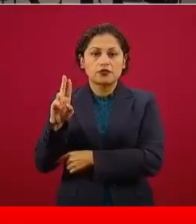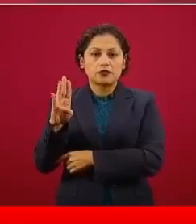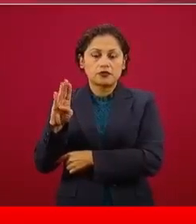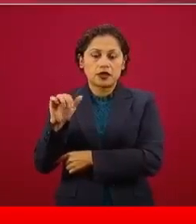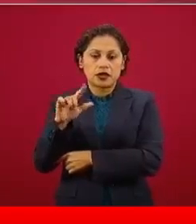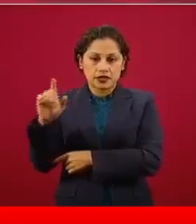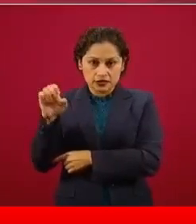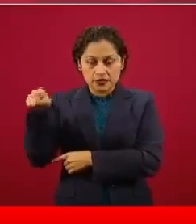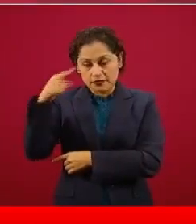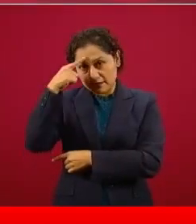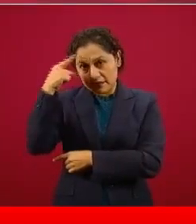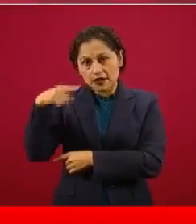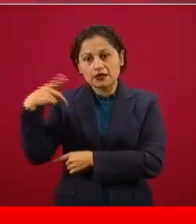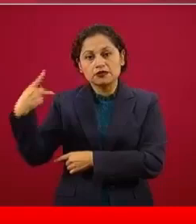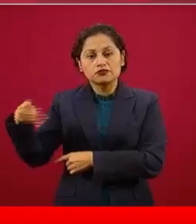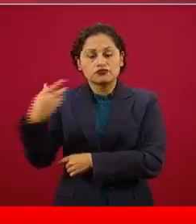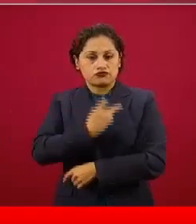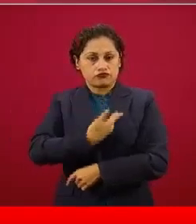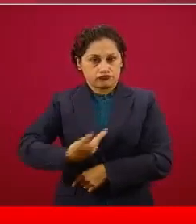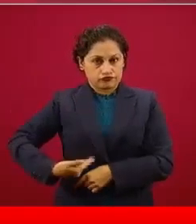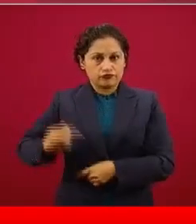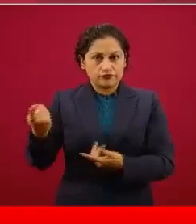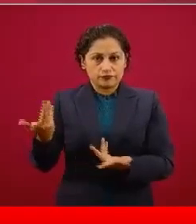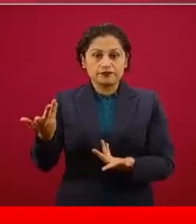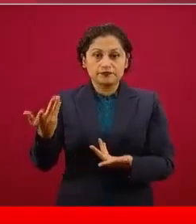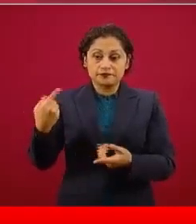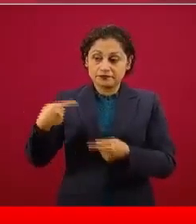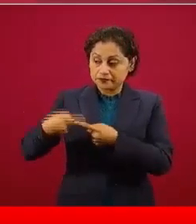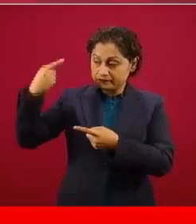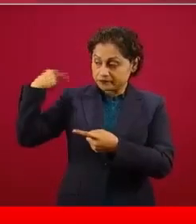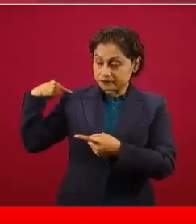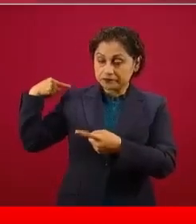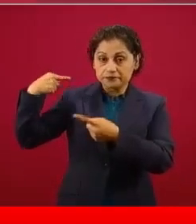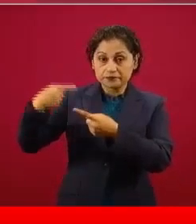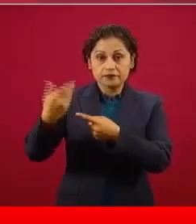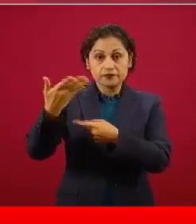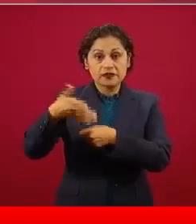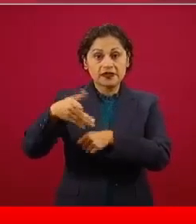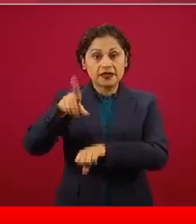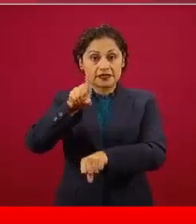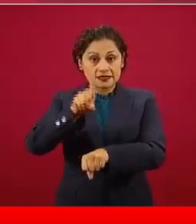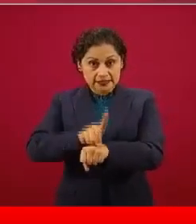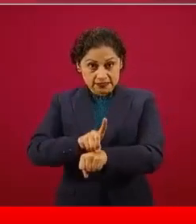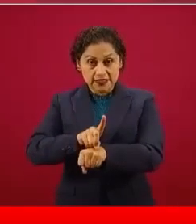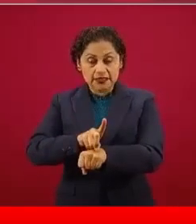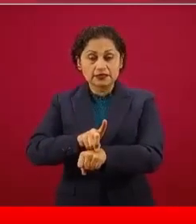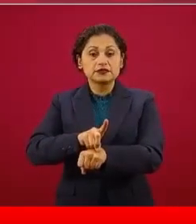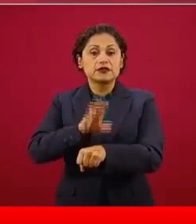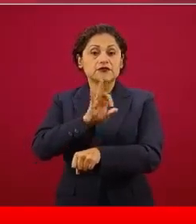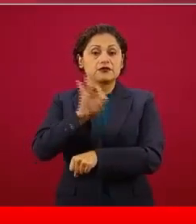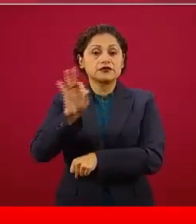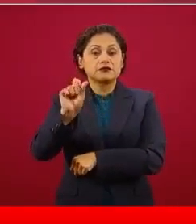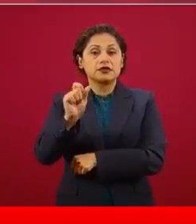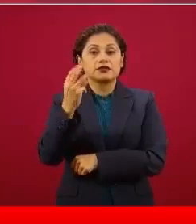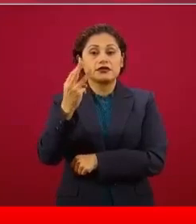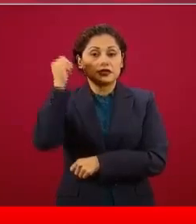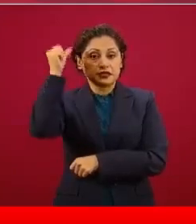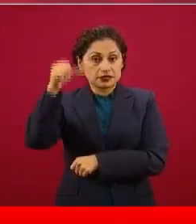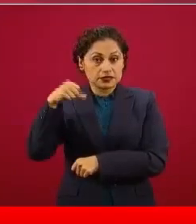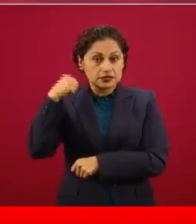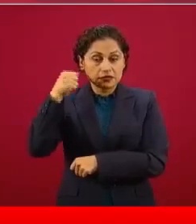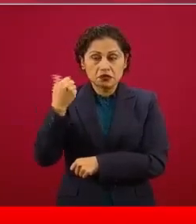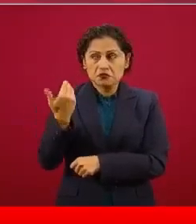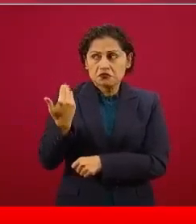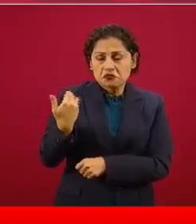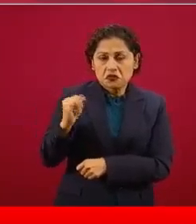la parte operativa. Diez días después de ese anuncio entró en vigor el día 23 de abril, es decir, el pasado